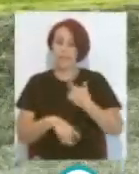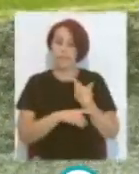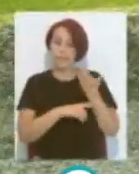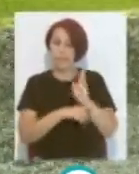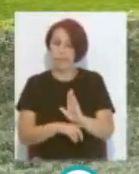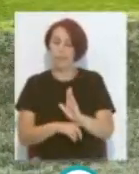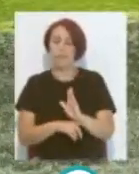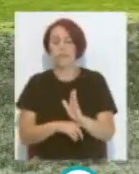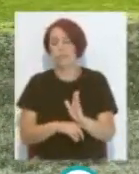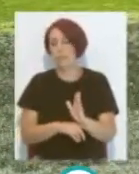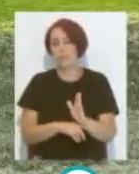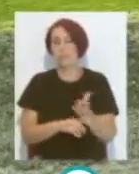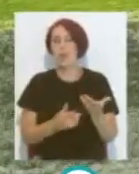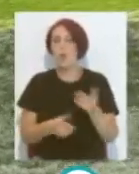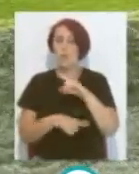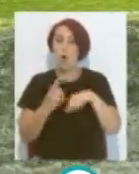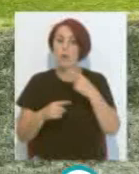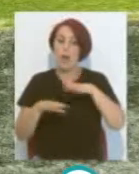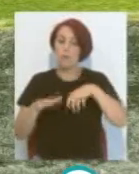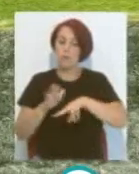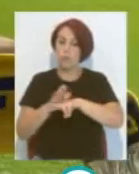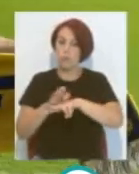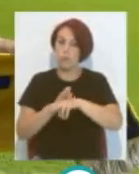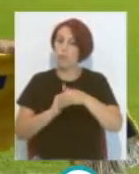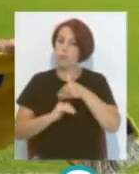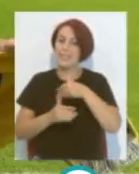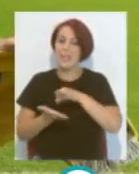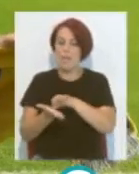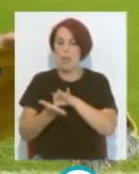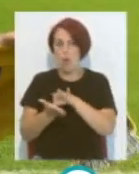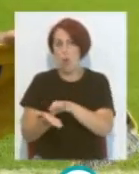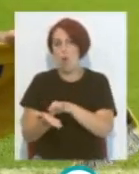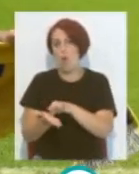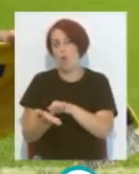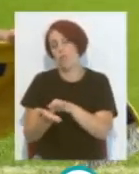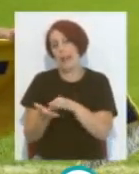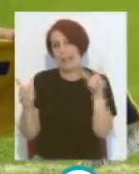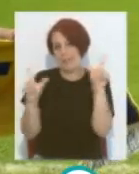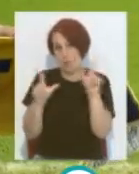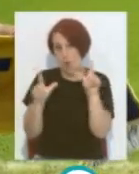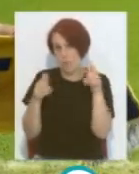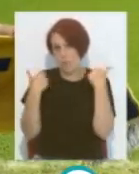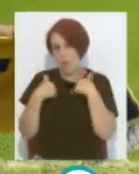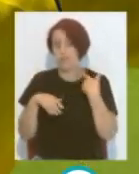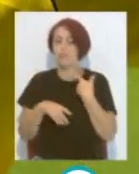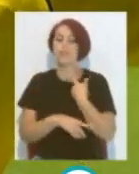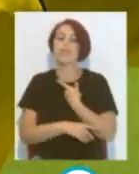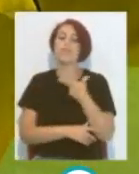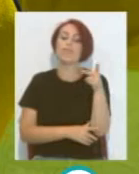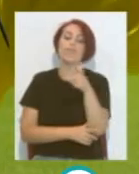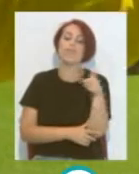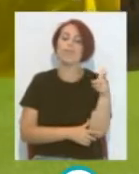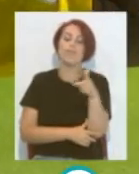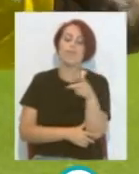Y ya posteriormente el Cádiz Club de Fútbol Con sus servicios de televisión Grababa estas